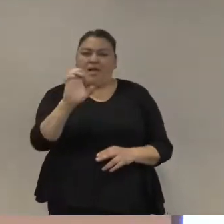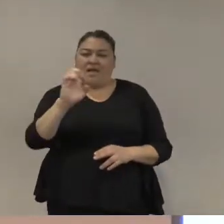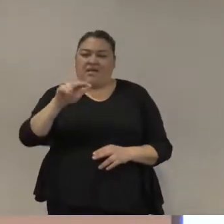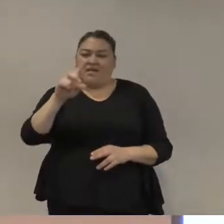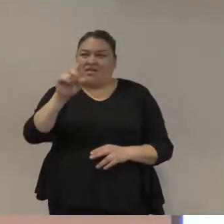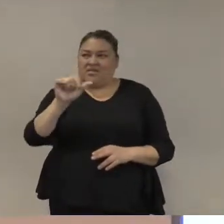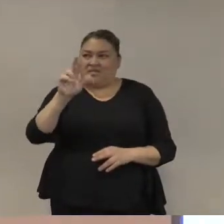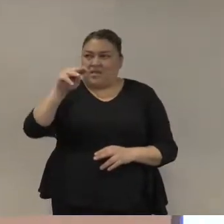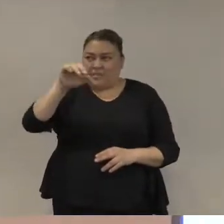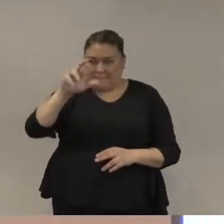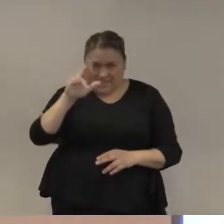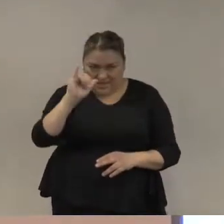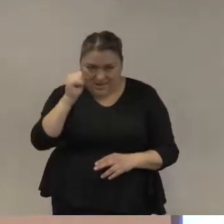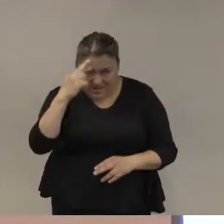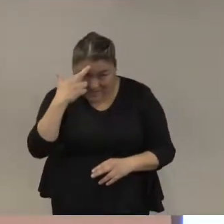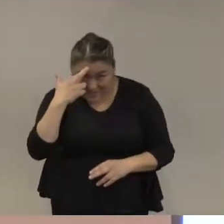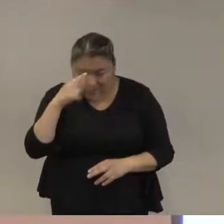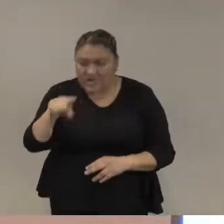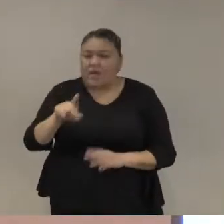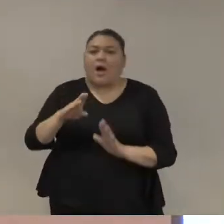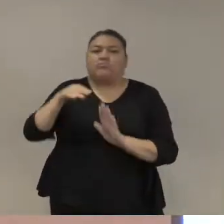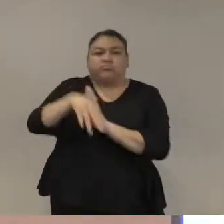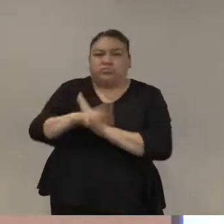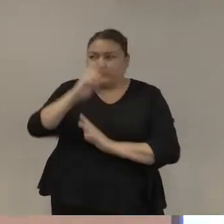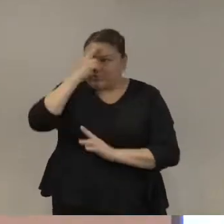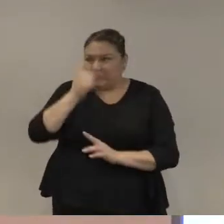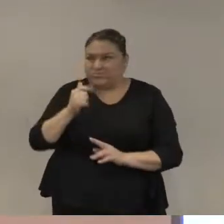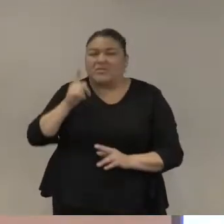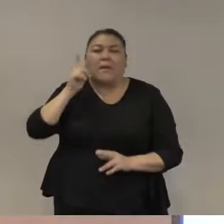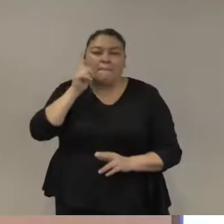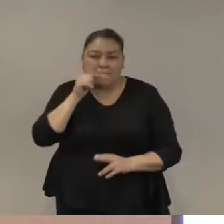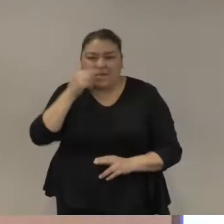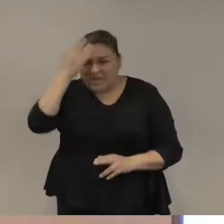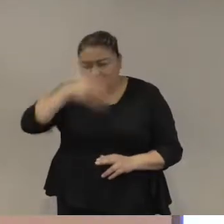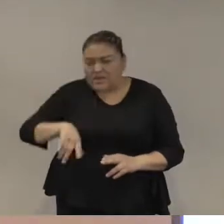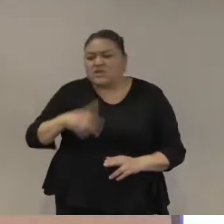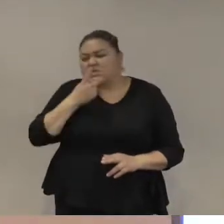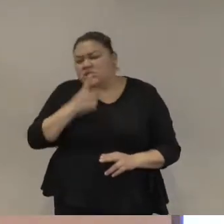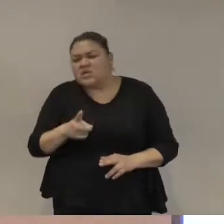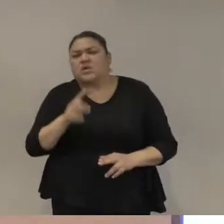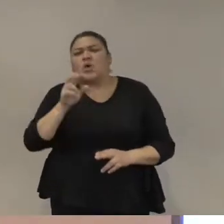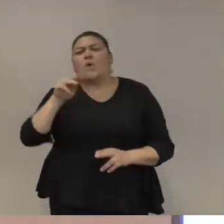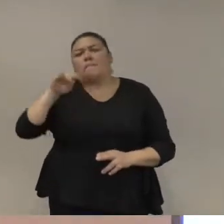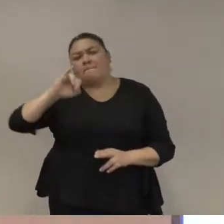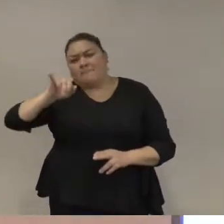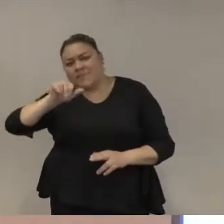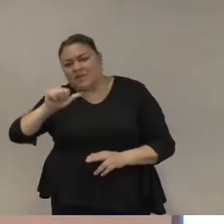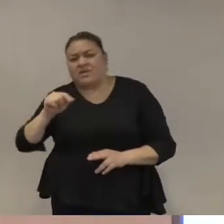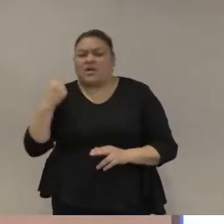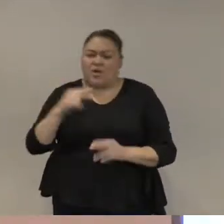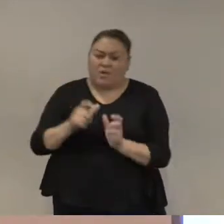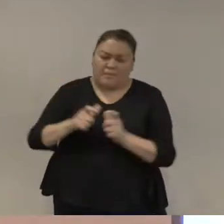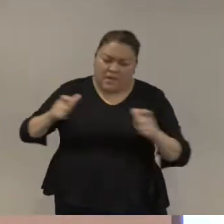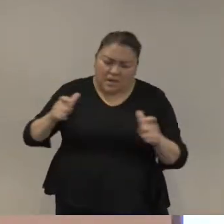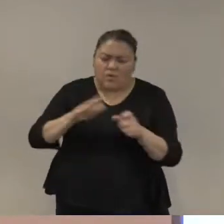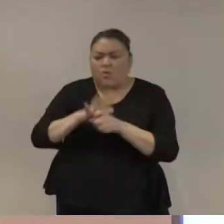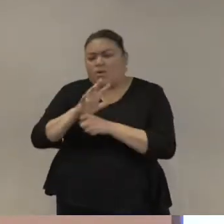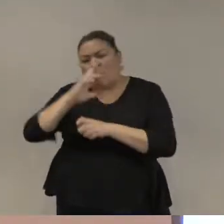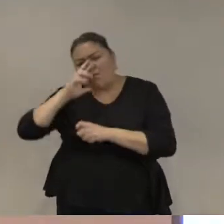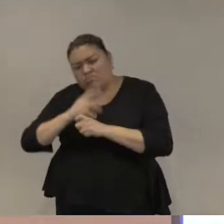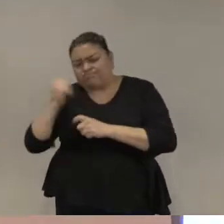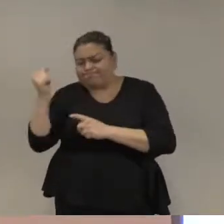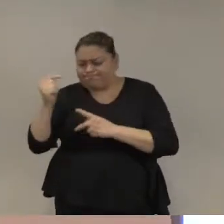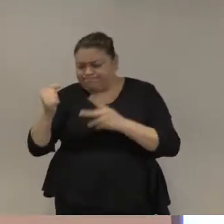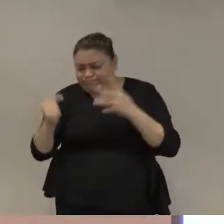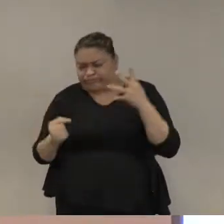nada Ricardo Mejía habló esta mañana del tamaño y de las capacidades y lo que iba a hacer o lo que